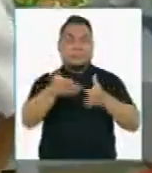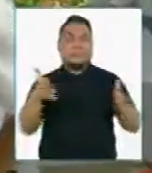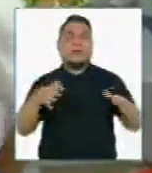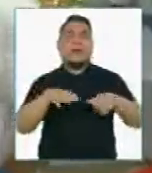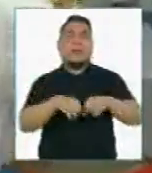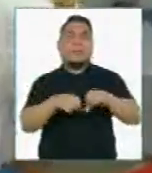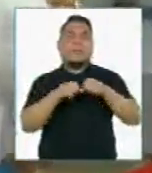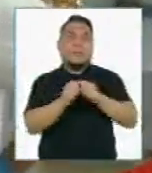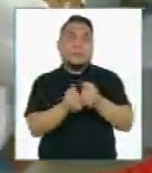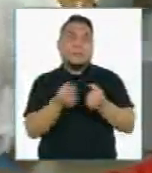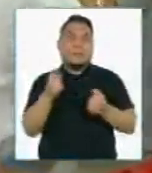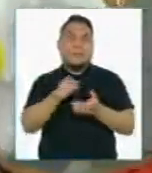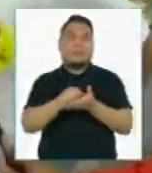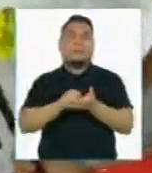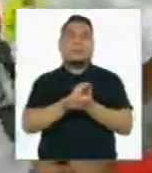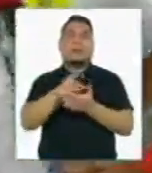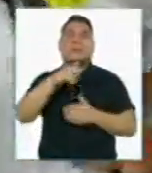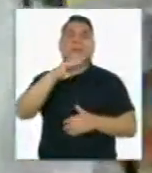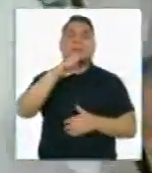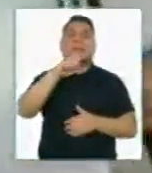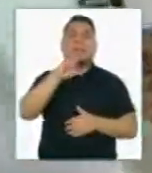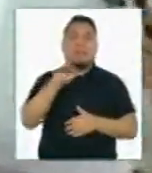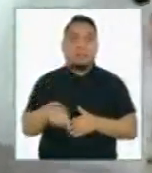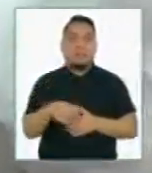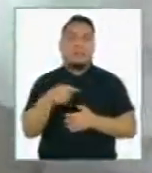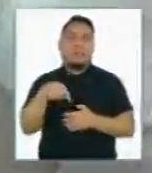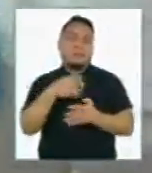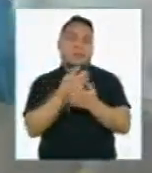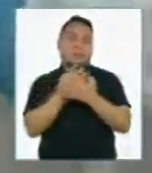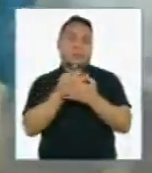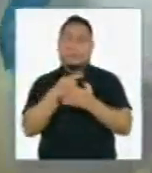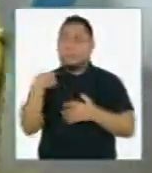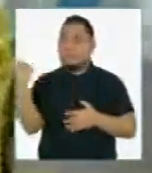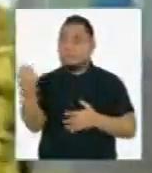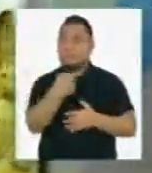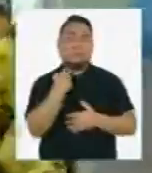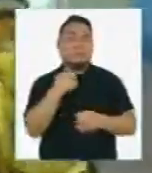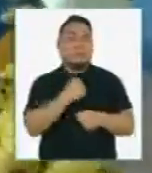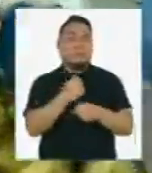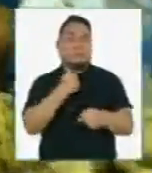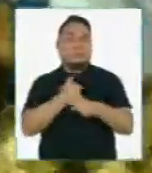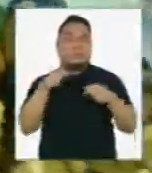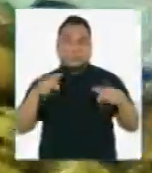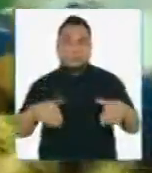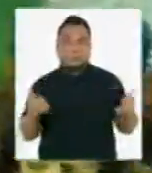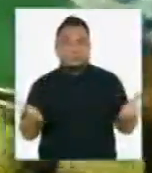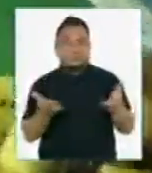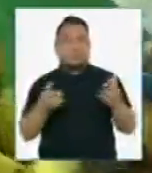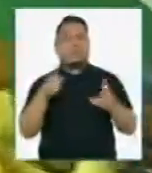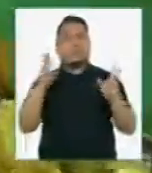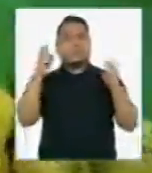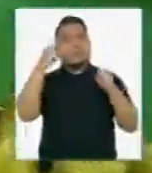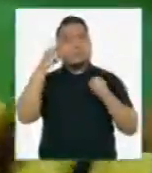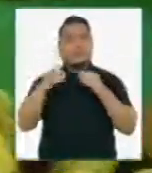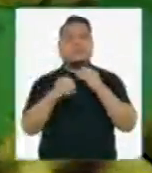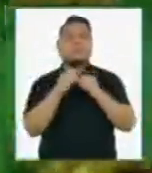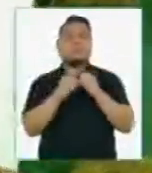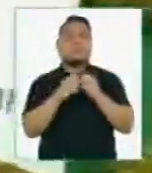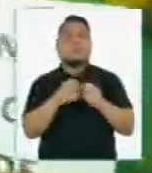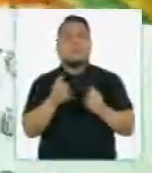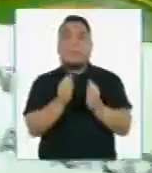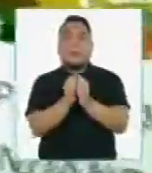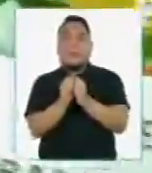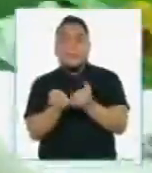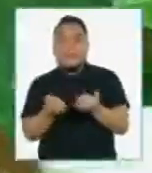Miguelito. Bueno, acá, quienes conformamos esta panadería, hemos desarrollado el tema de la elaboración de